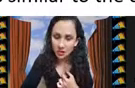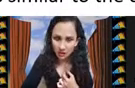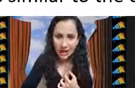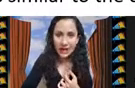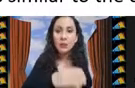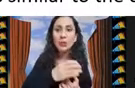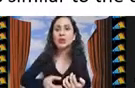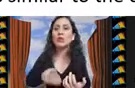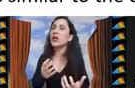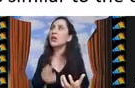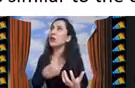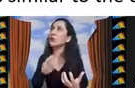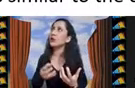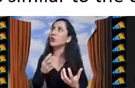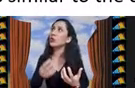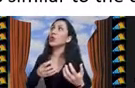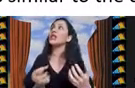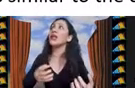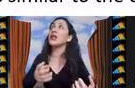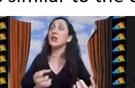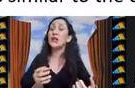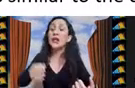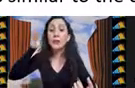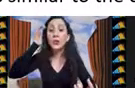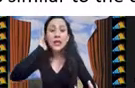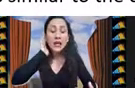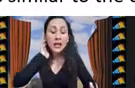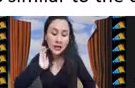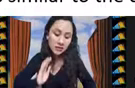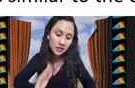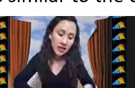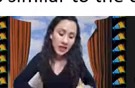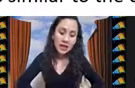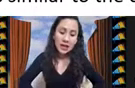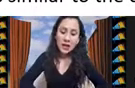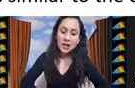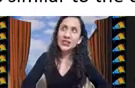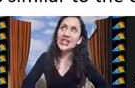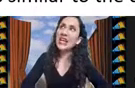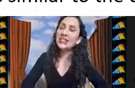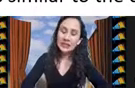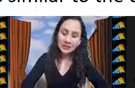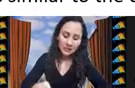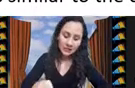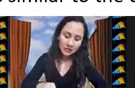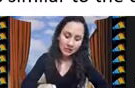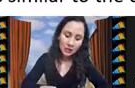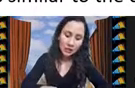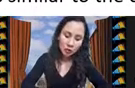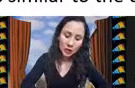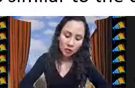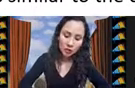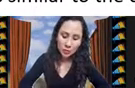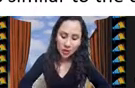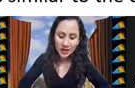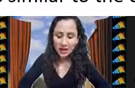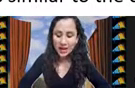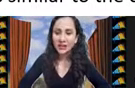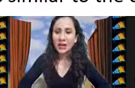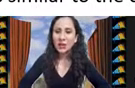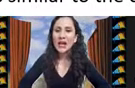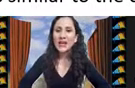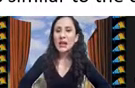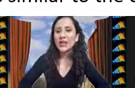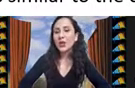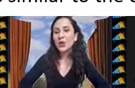objetos y ahí pues una de las conclusiones a las que llegamos es que ya las instancias que estaban en los bancos de prueba